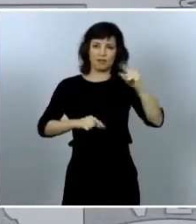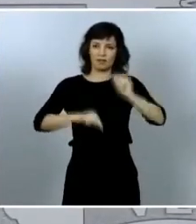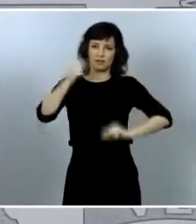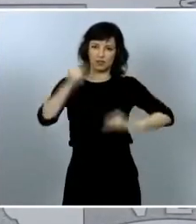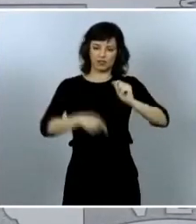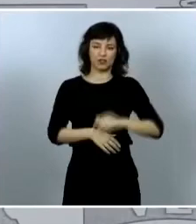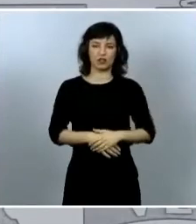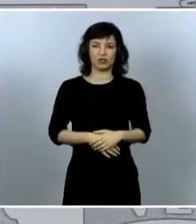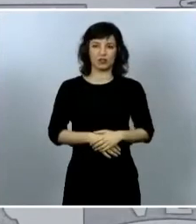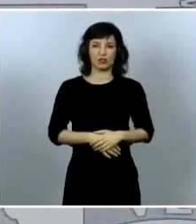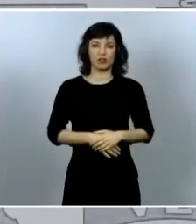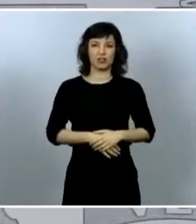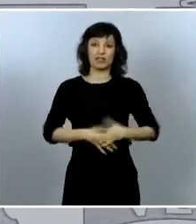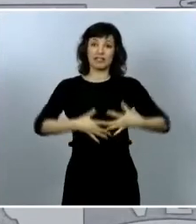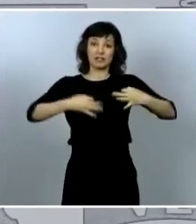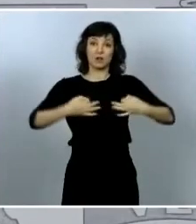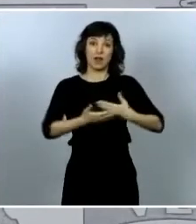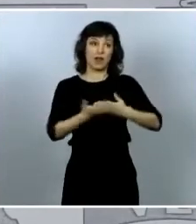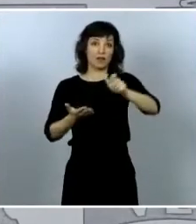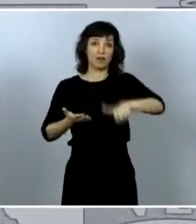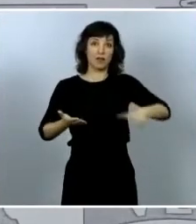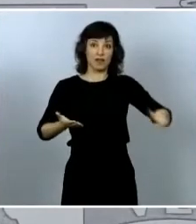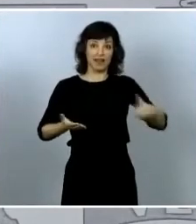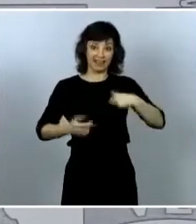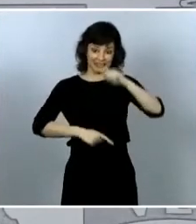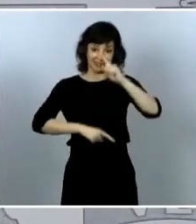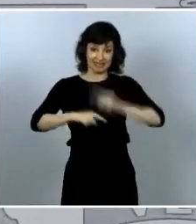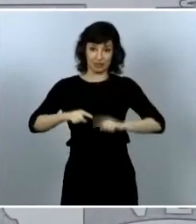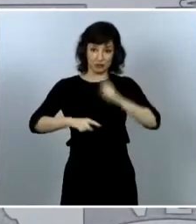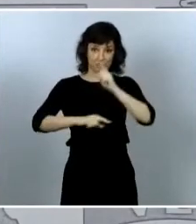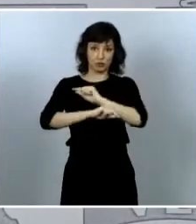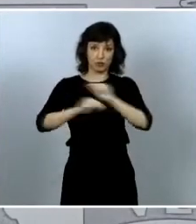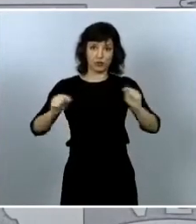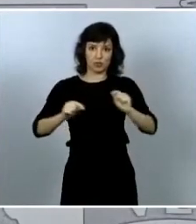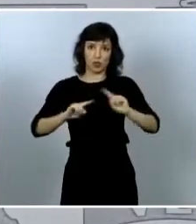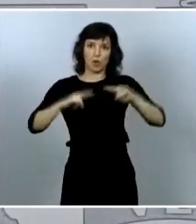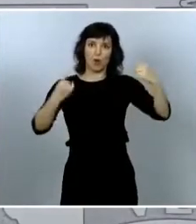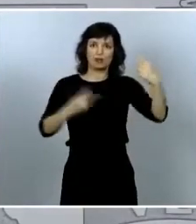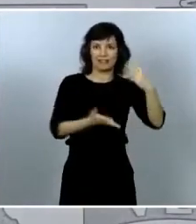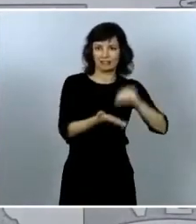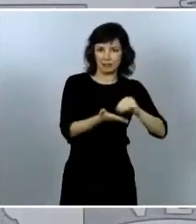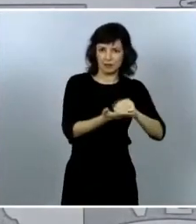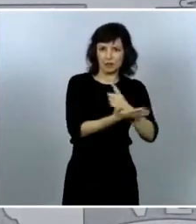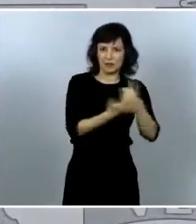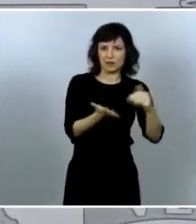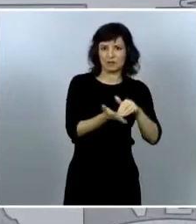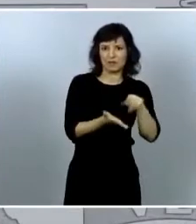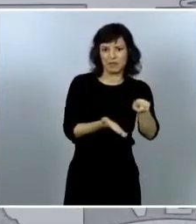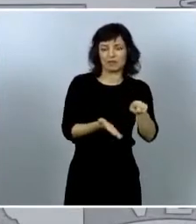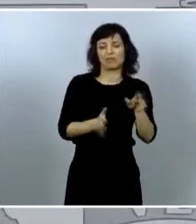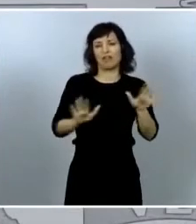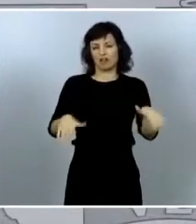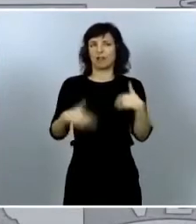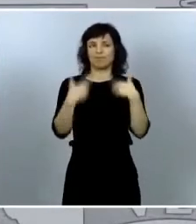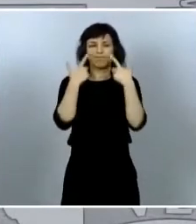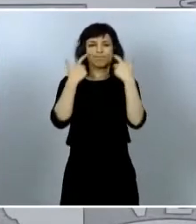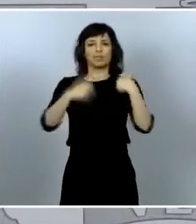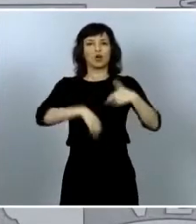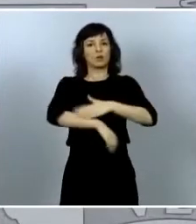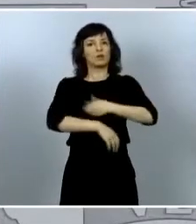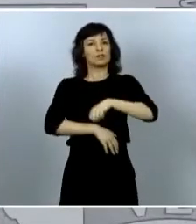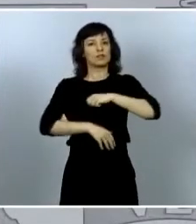seguridad ciudadana de este año por tanto creo que el esfuerzo que está mostrando el gobierno de España en relación con este asunto